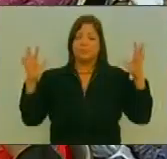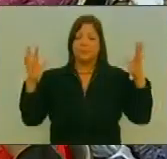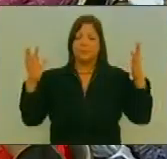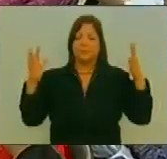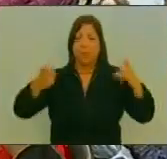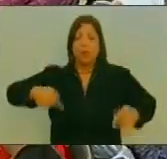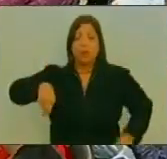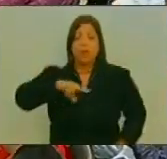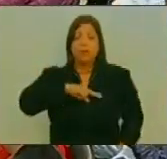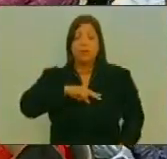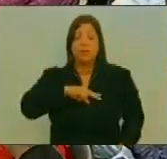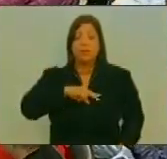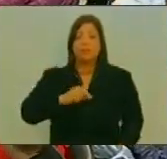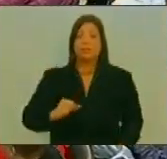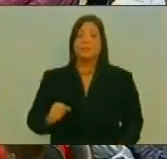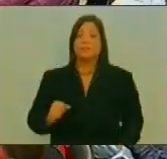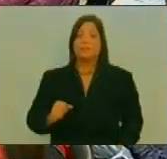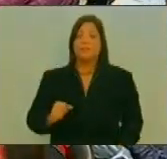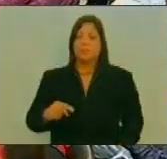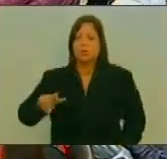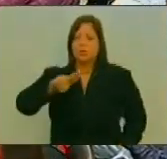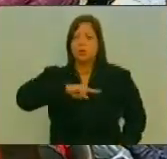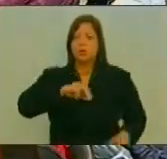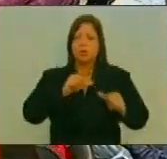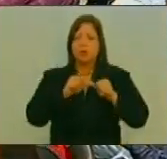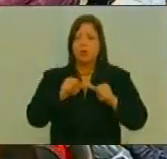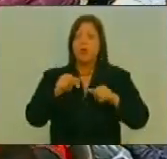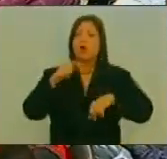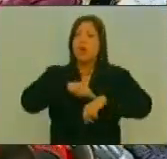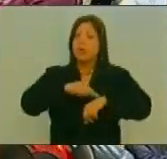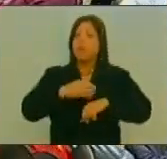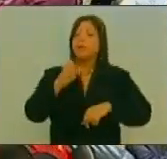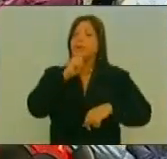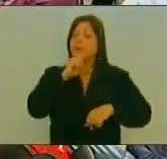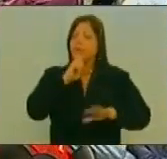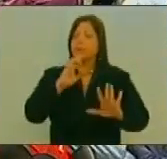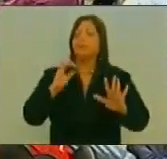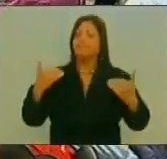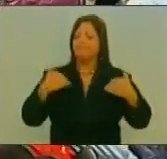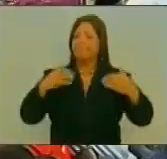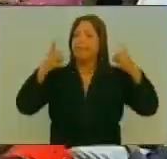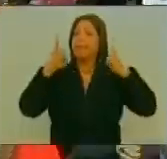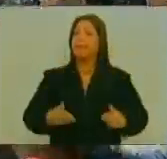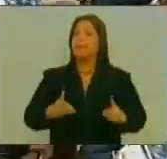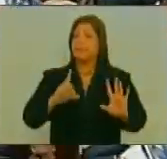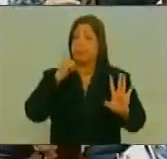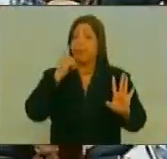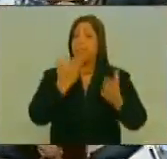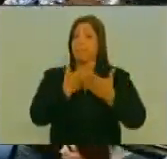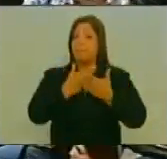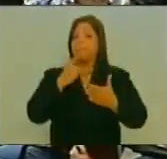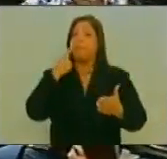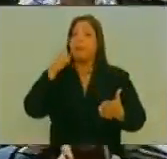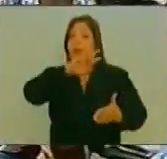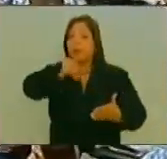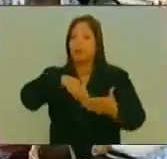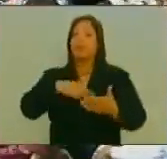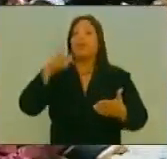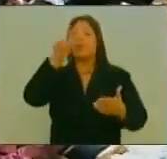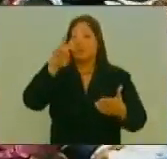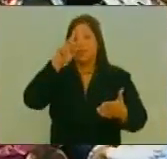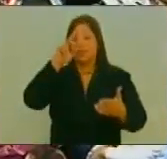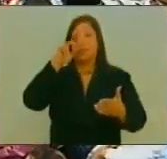Nosotros Estamos en circunstancias Difíciles Y decisivas Para nuestro País Y repito